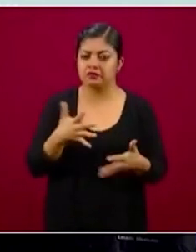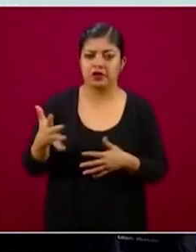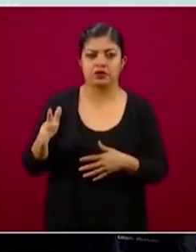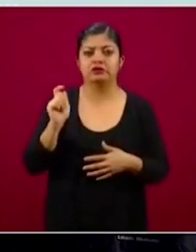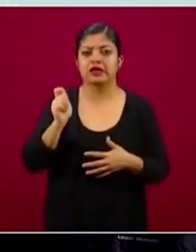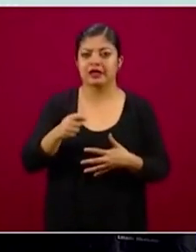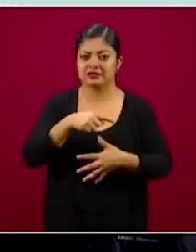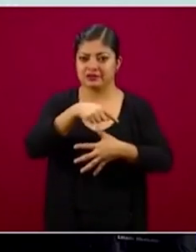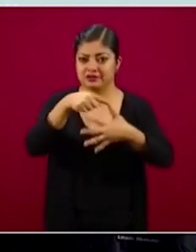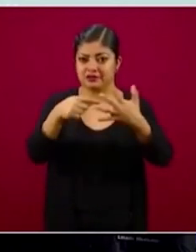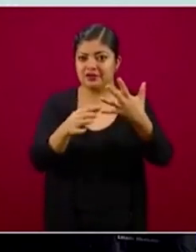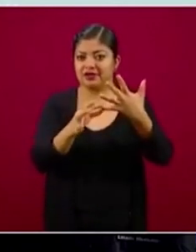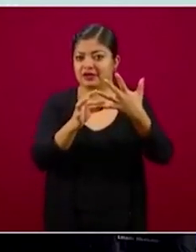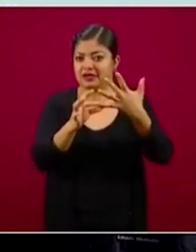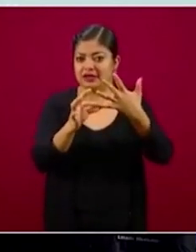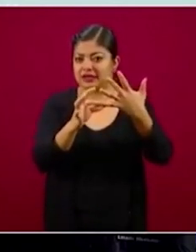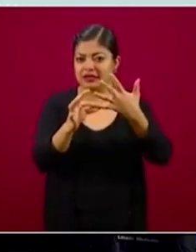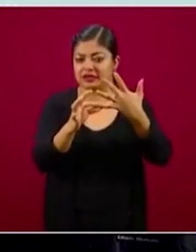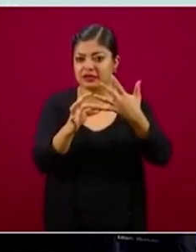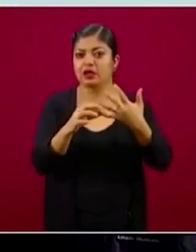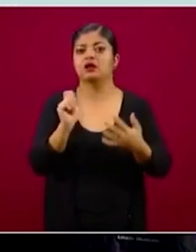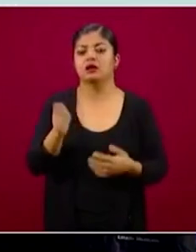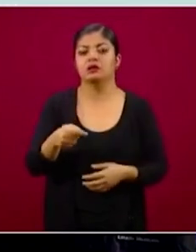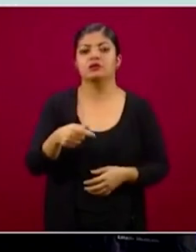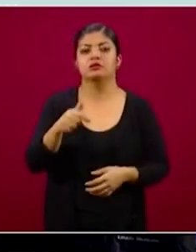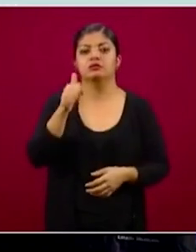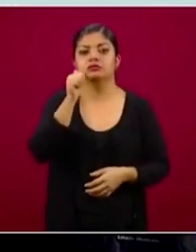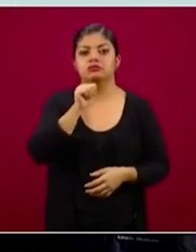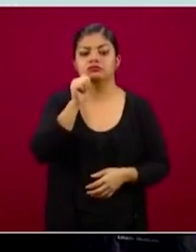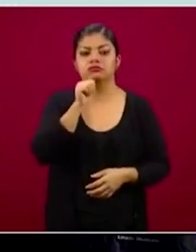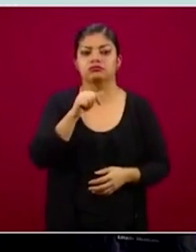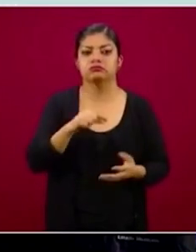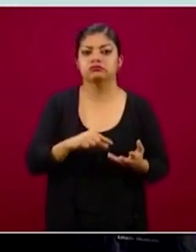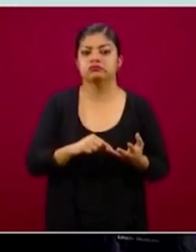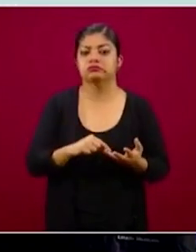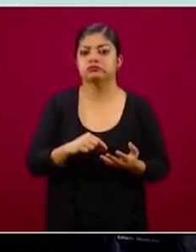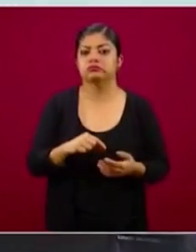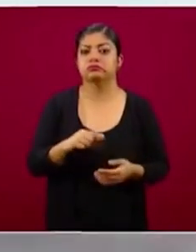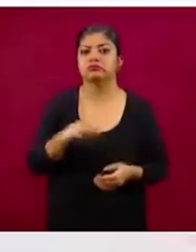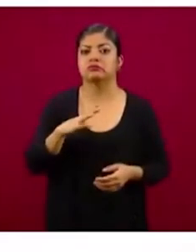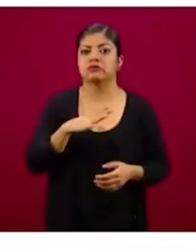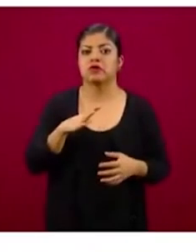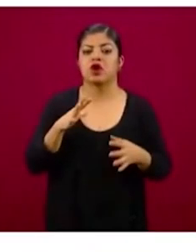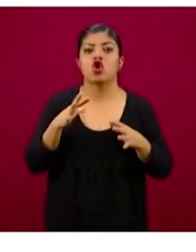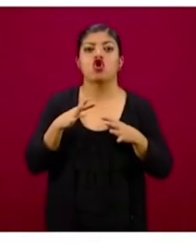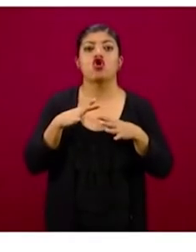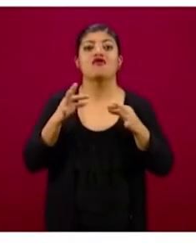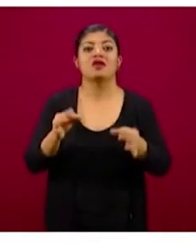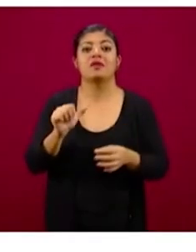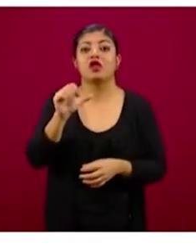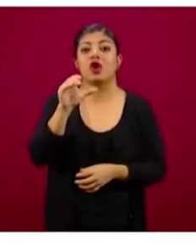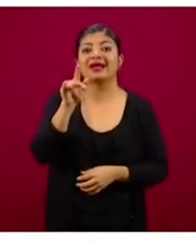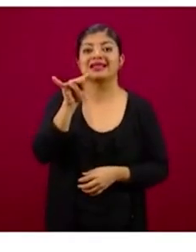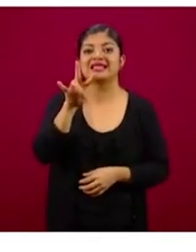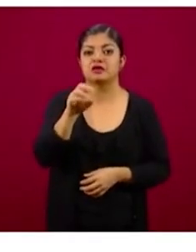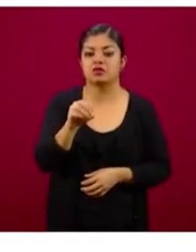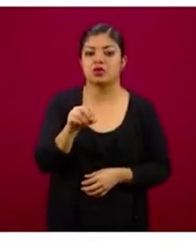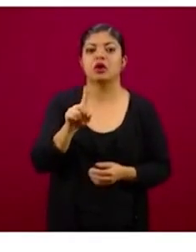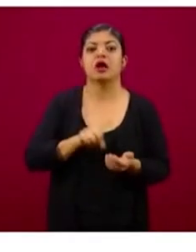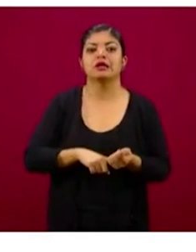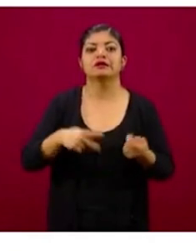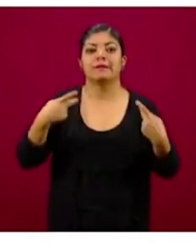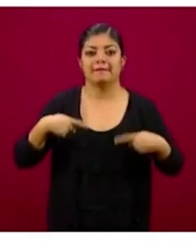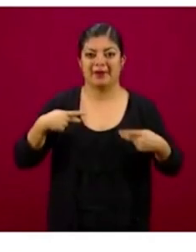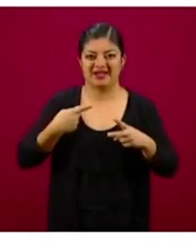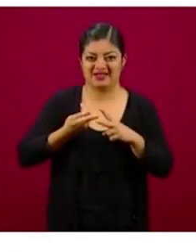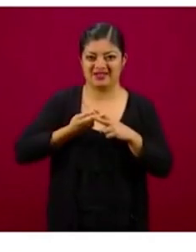parte de todos los casos acumulados, son los que se consideran como casos confirmados activos, es decir, son aquellas personas que